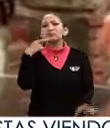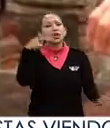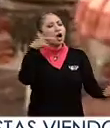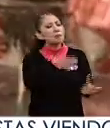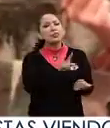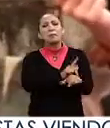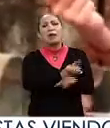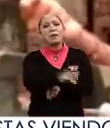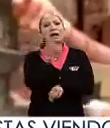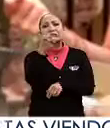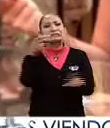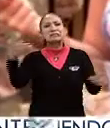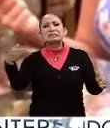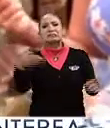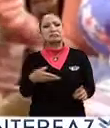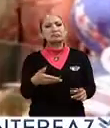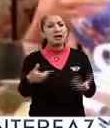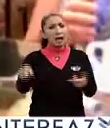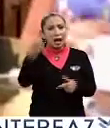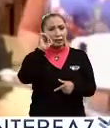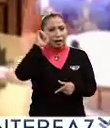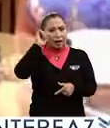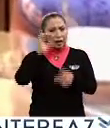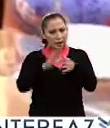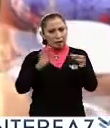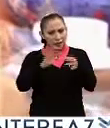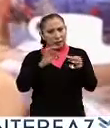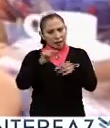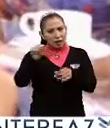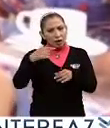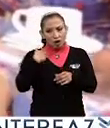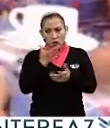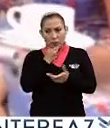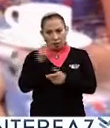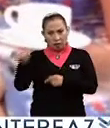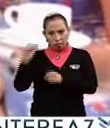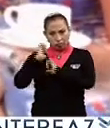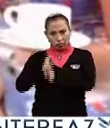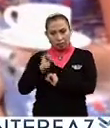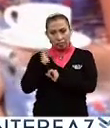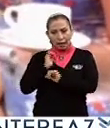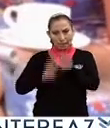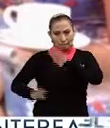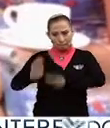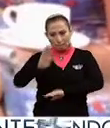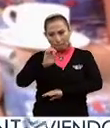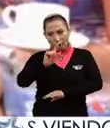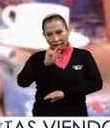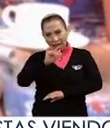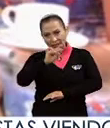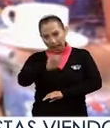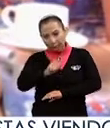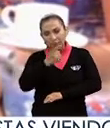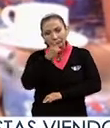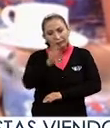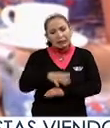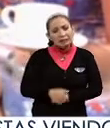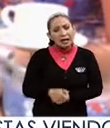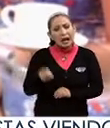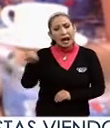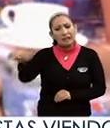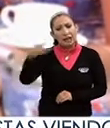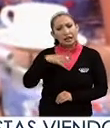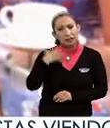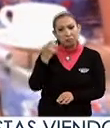del Paraguay en este sentido? Ayer platicábamos, por ejemplo, con un funcionario boliviano que nos decía que allá